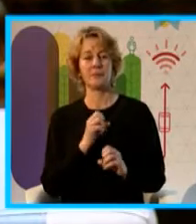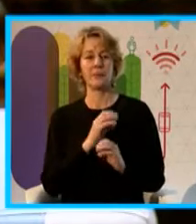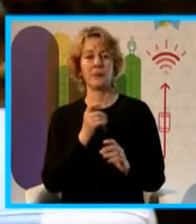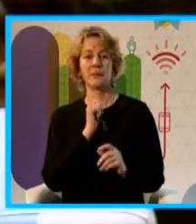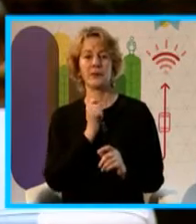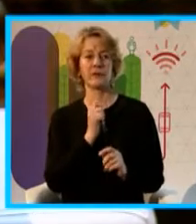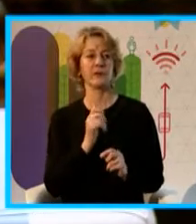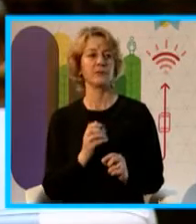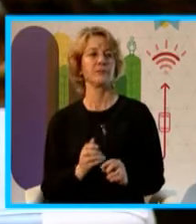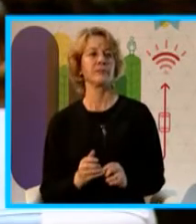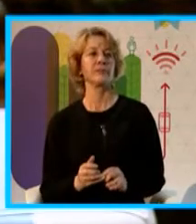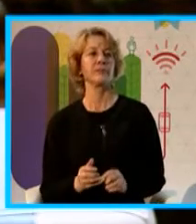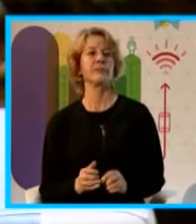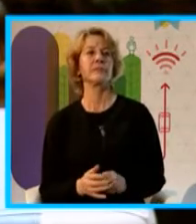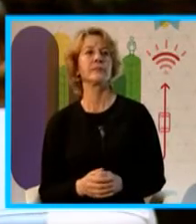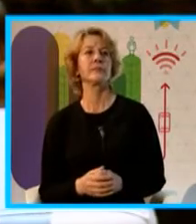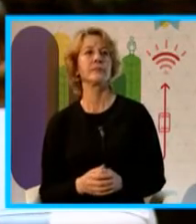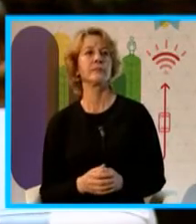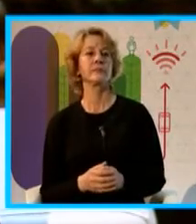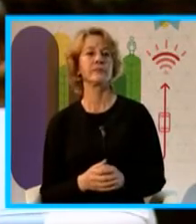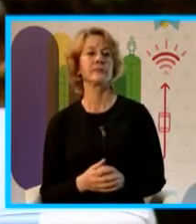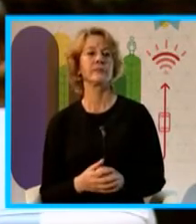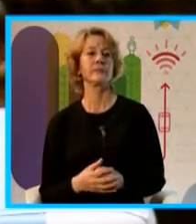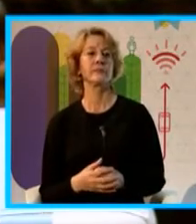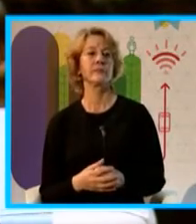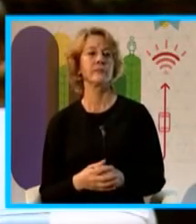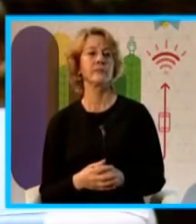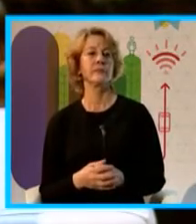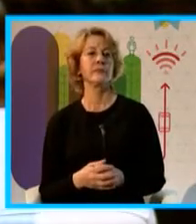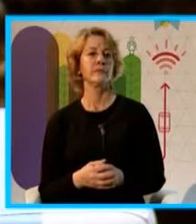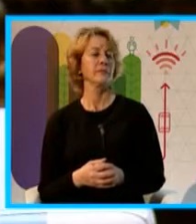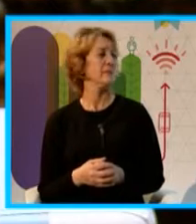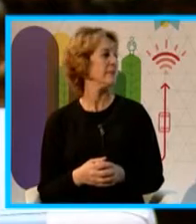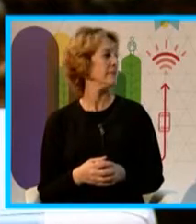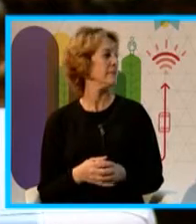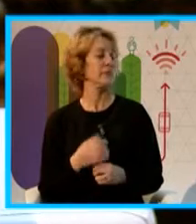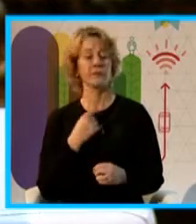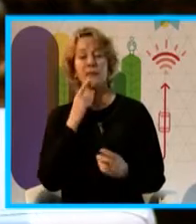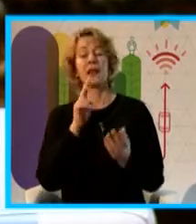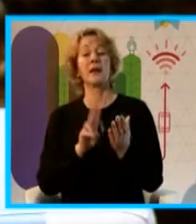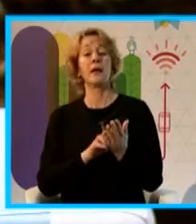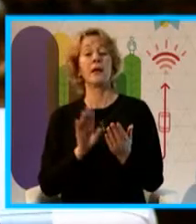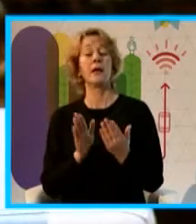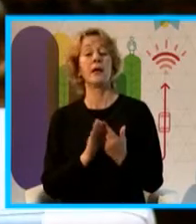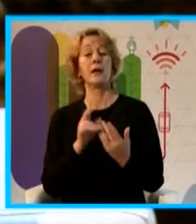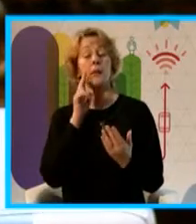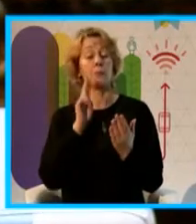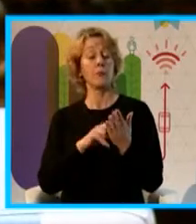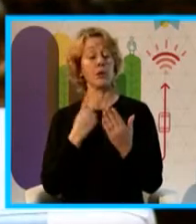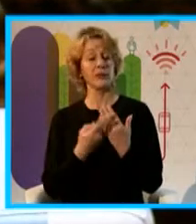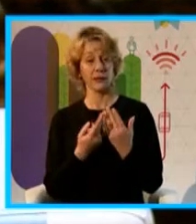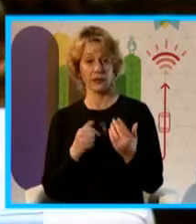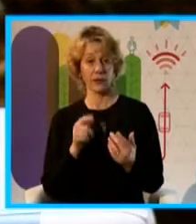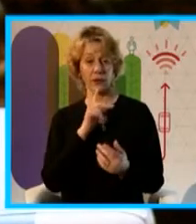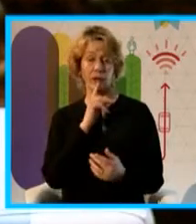Vamos a trabajar en dúo. ¿Cómo me pasa? Ay, un dúo cómico. Qué momento. El proyecto de referencia que vamos a ver hoy es